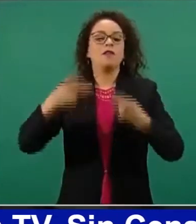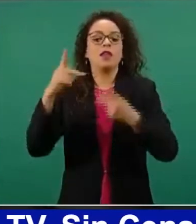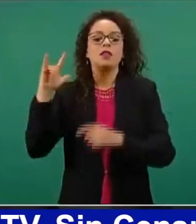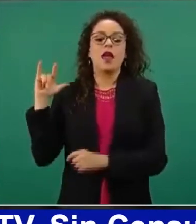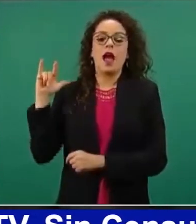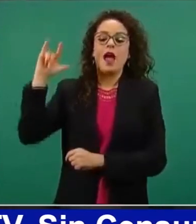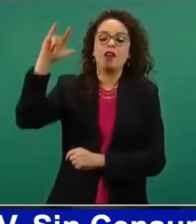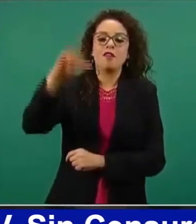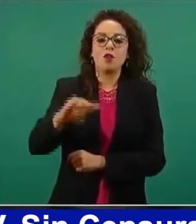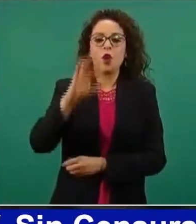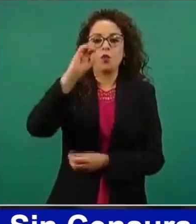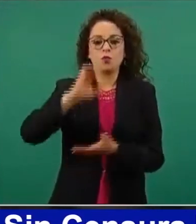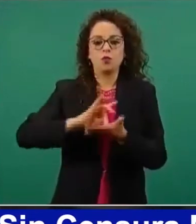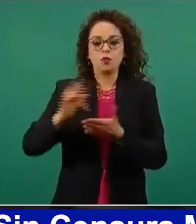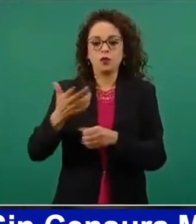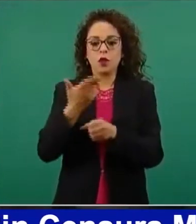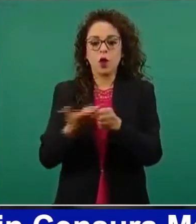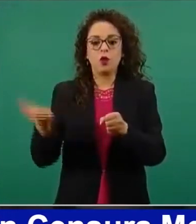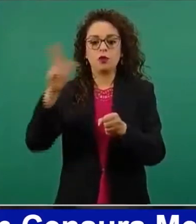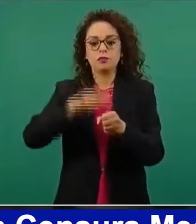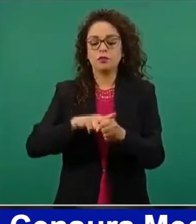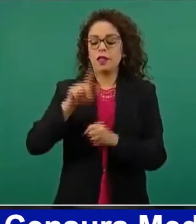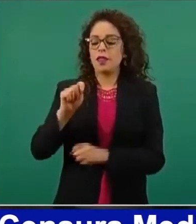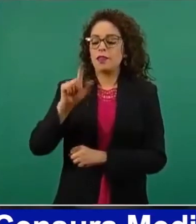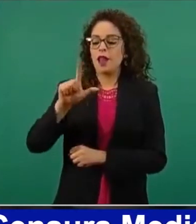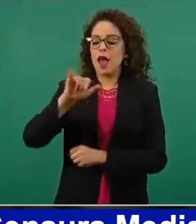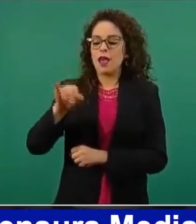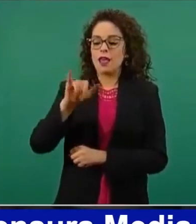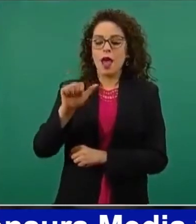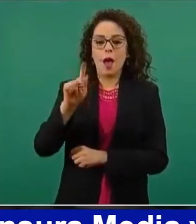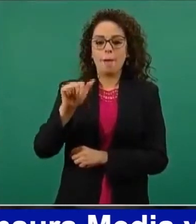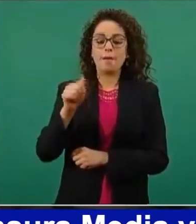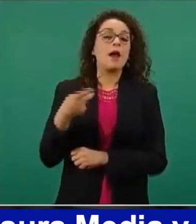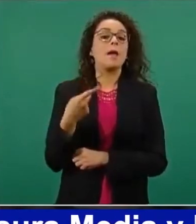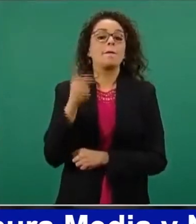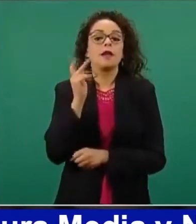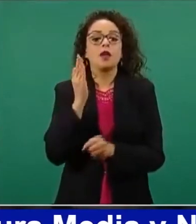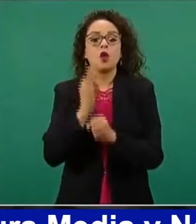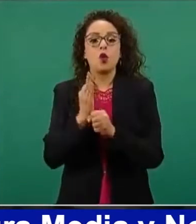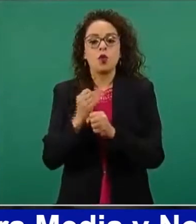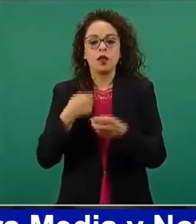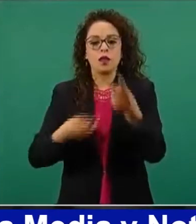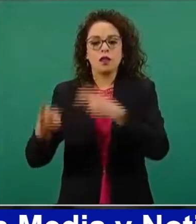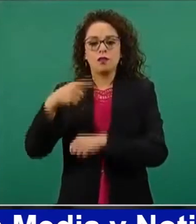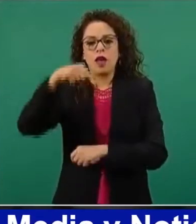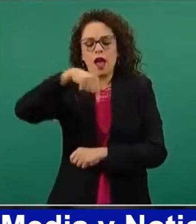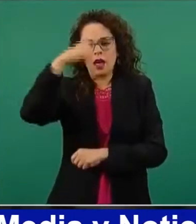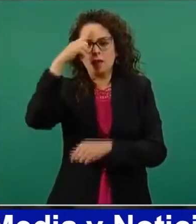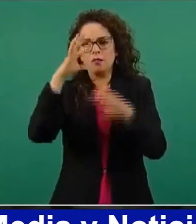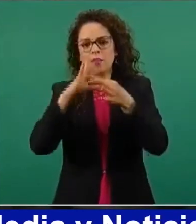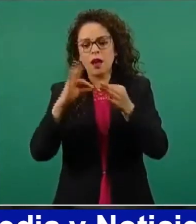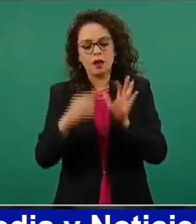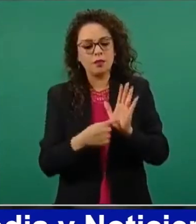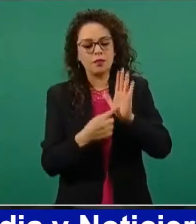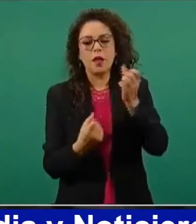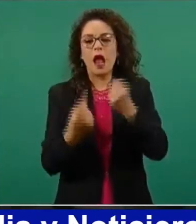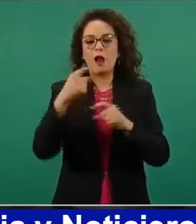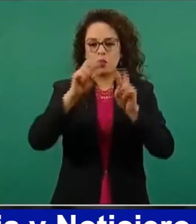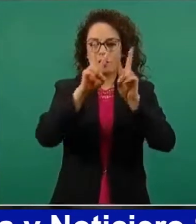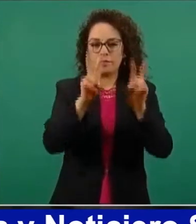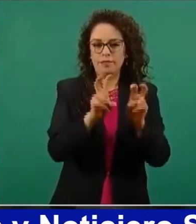Gracias también por el hospital en Tlaxiaco. Sin cambio, traigo algunos temas. Ahorita, debido a la pandemia,